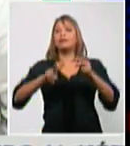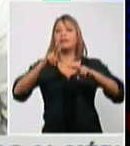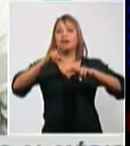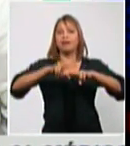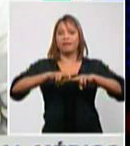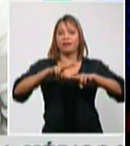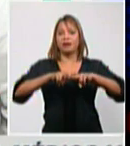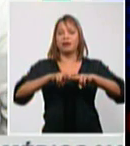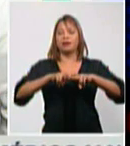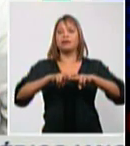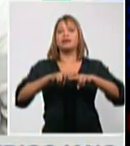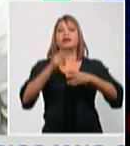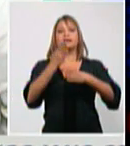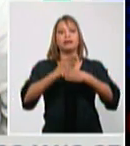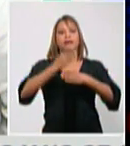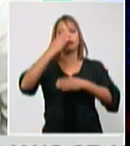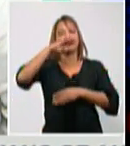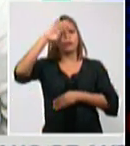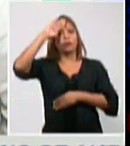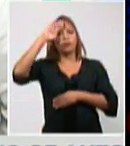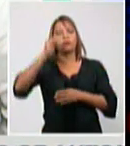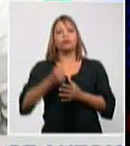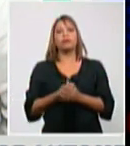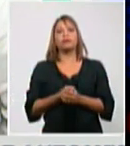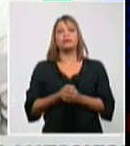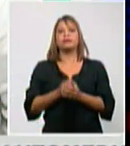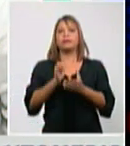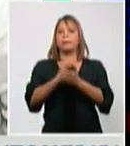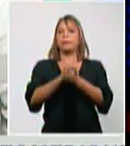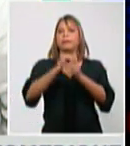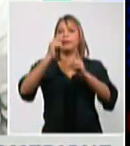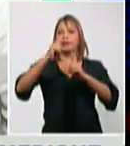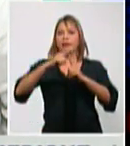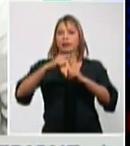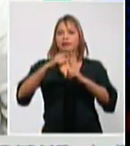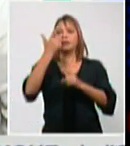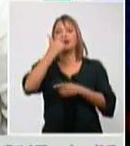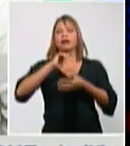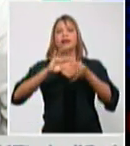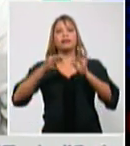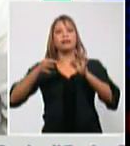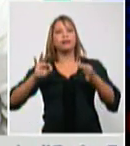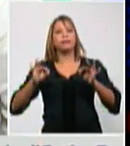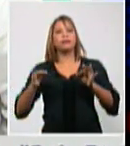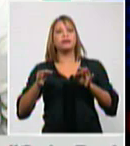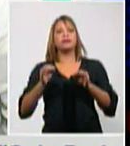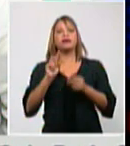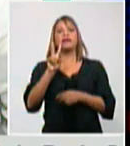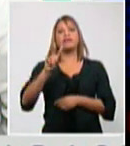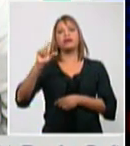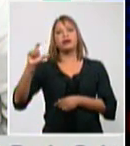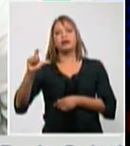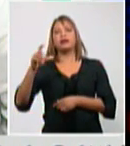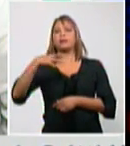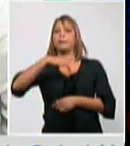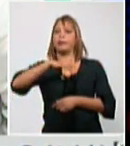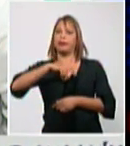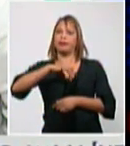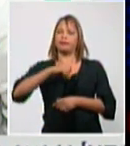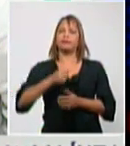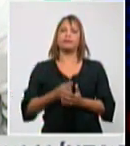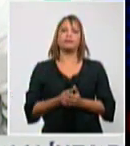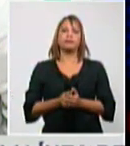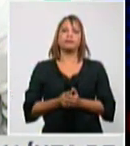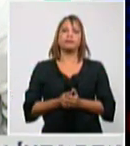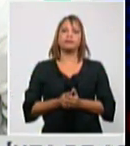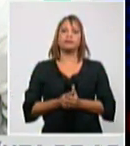Santiago de Cuba en Matanzas en Artemisa en Villaclara y en Pinar de Río no quiere decir que